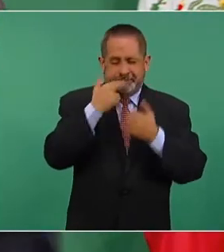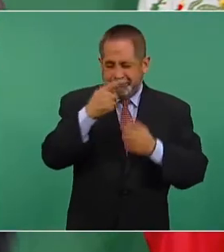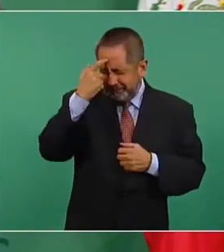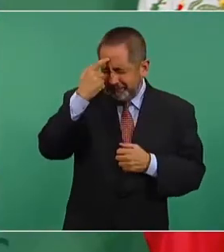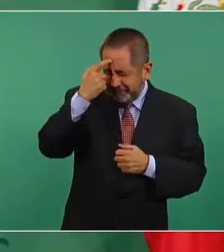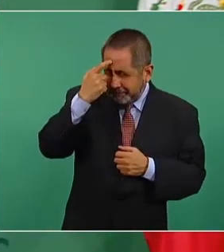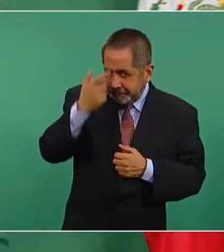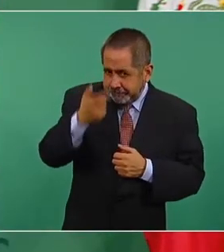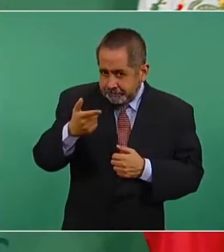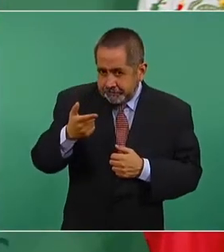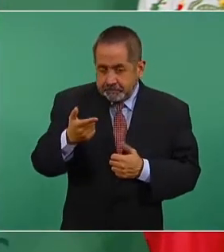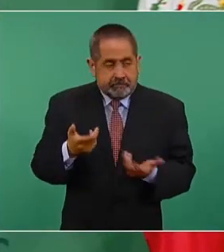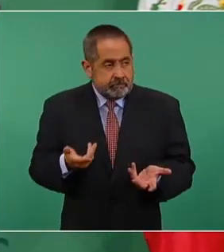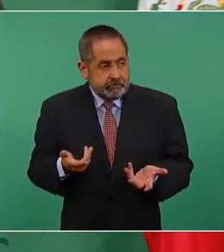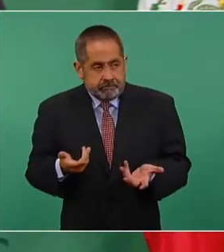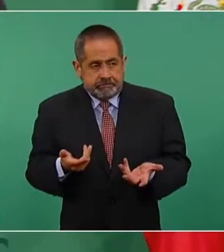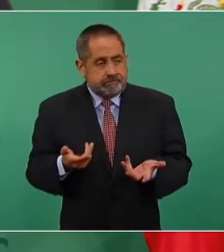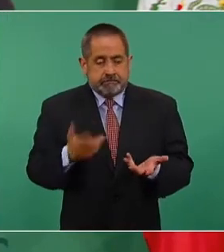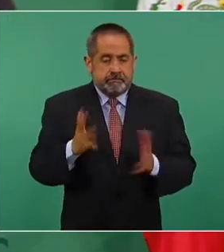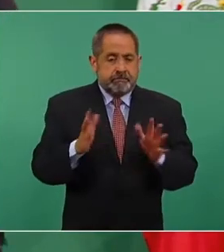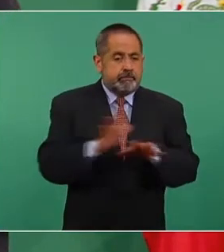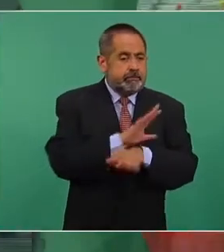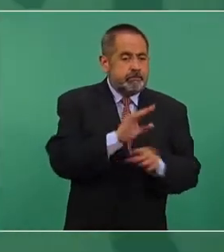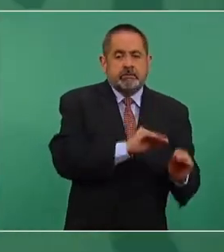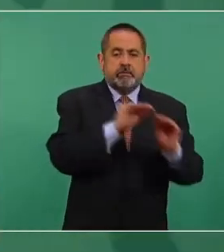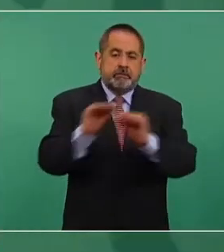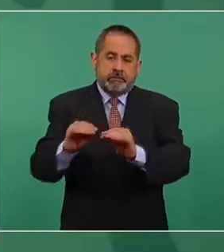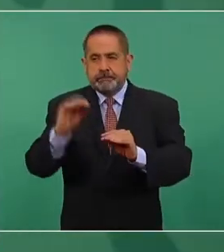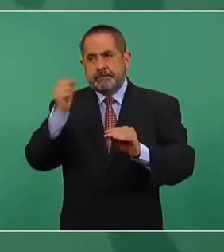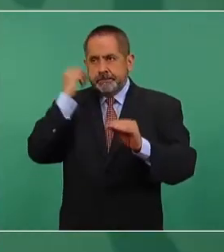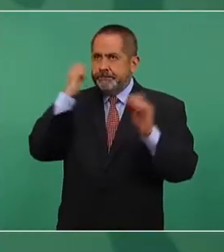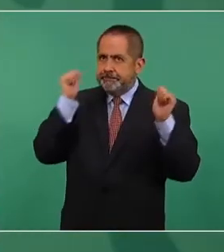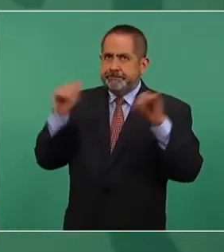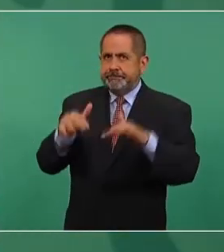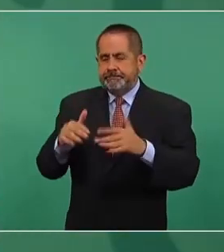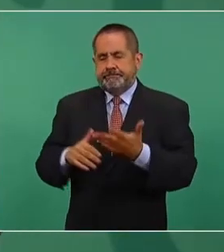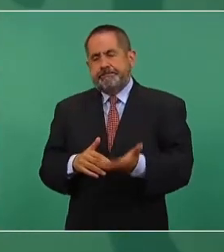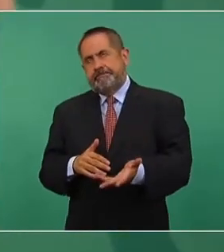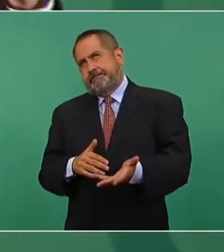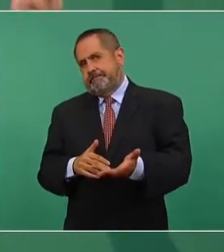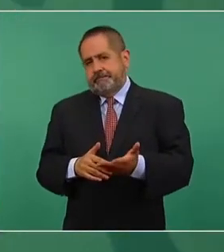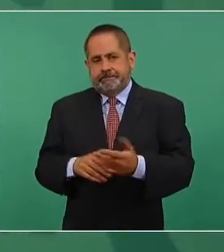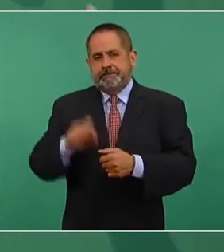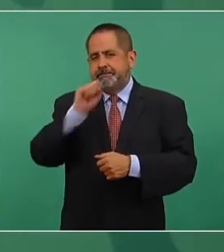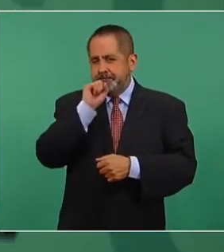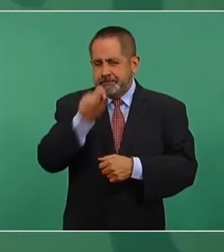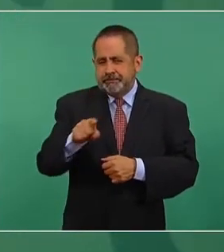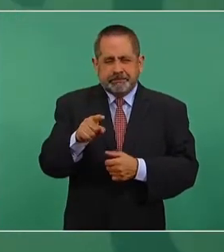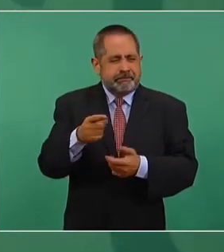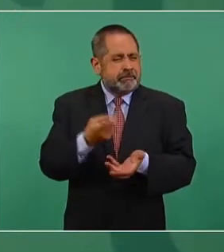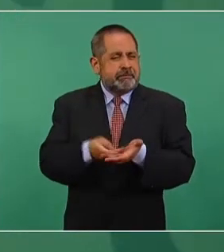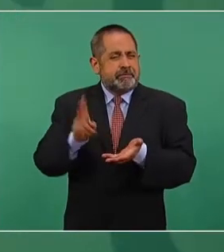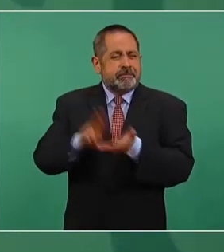Entonces, ahora ya no es Davos, ahora son estas cumbres. Pero al mismo tiempo